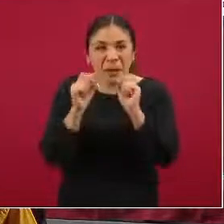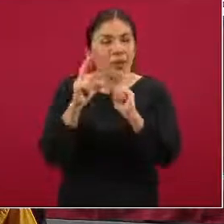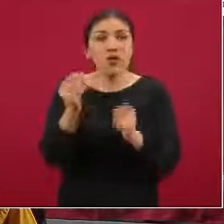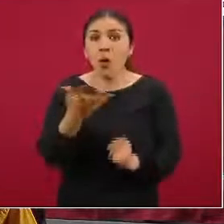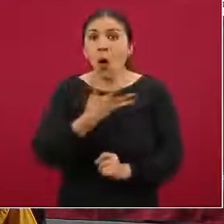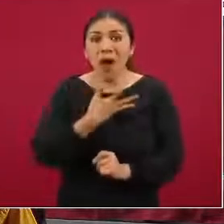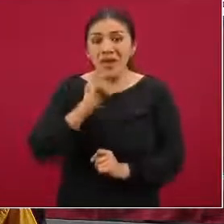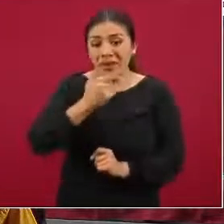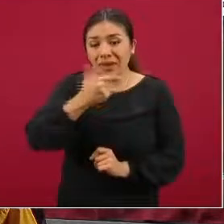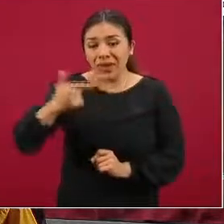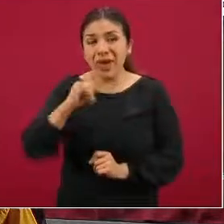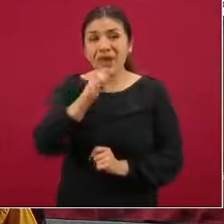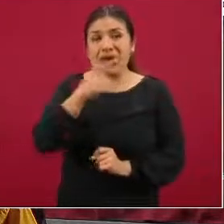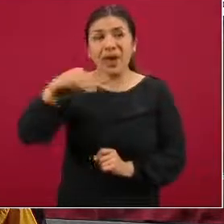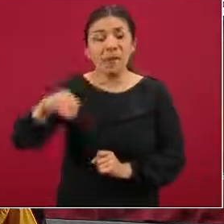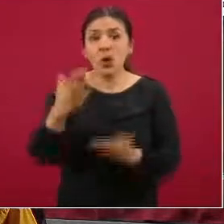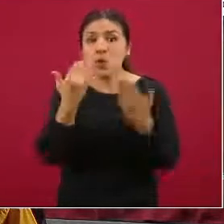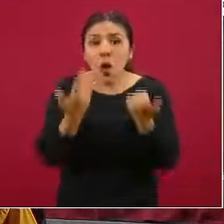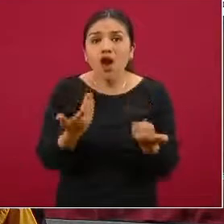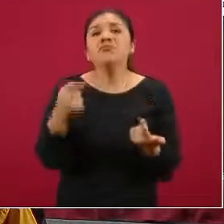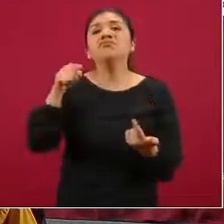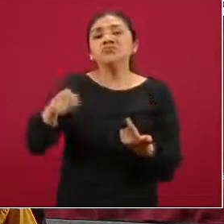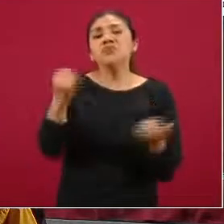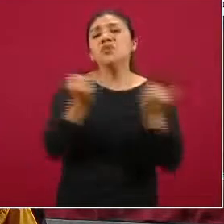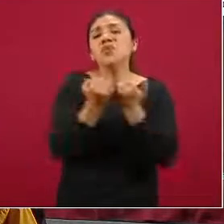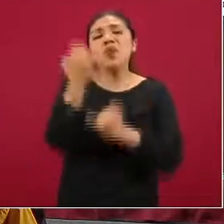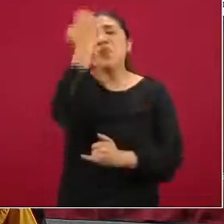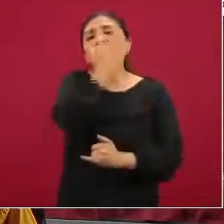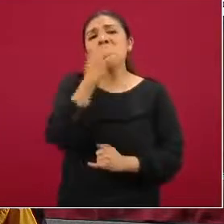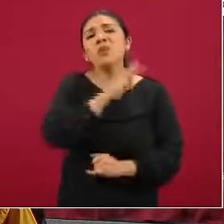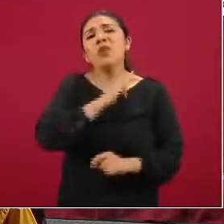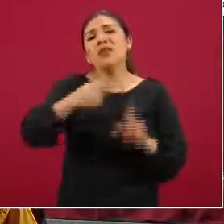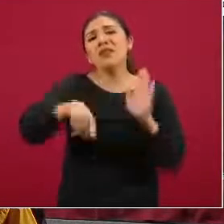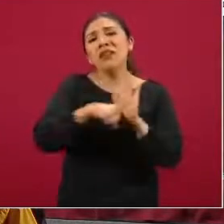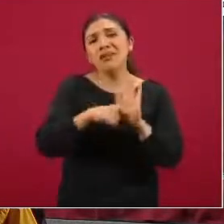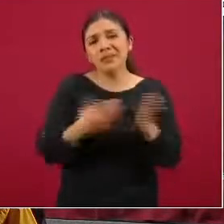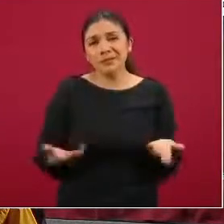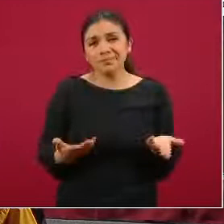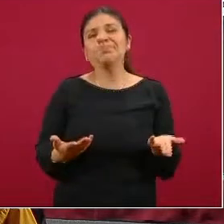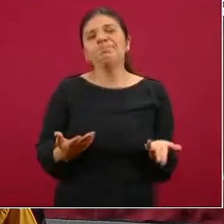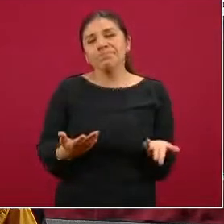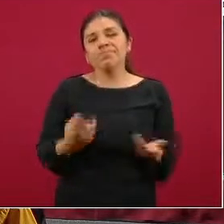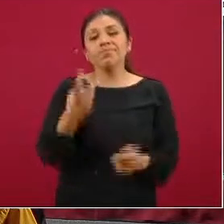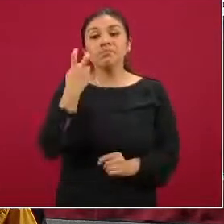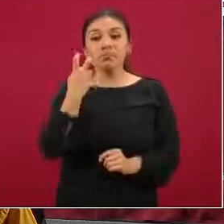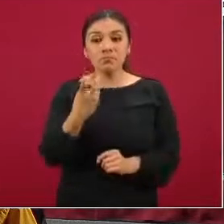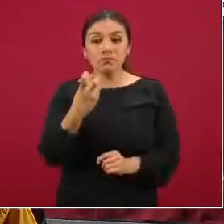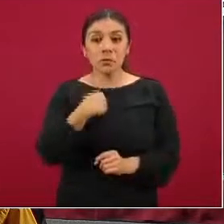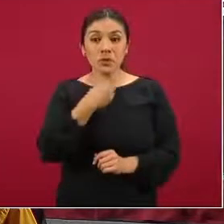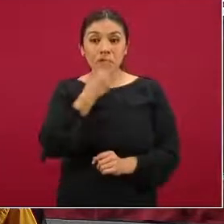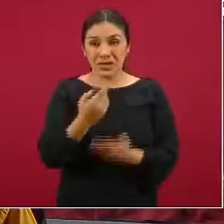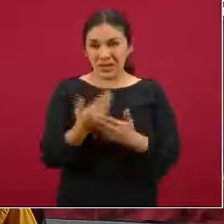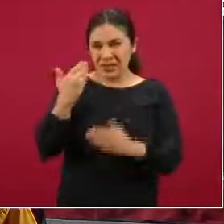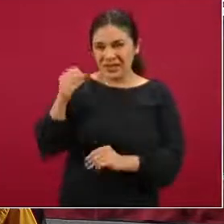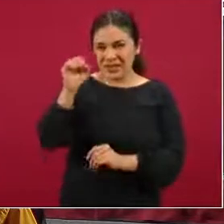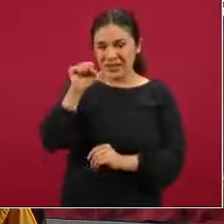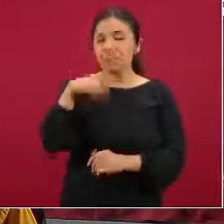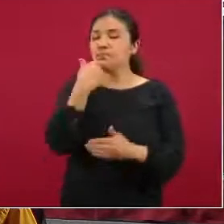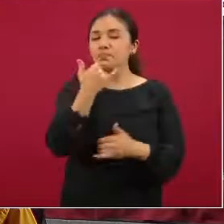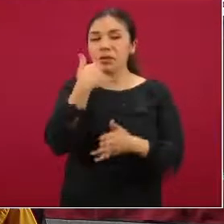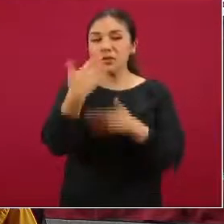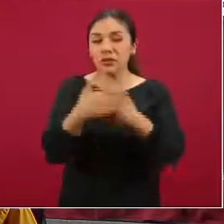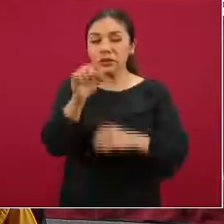IgG y IgM, la prueba también puede salir negativa. Entonces, durante, decíamos, el fin de semana se van a estar